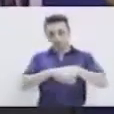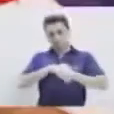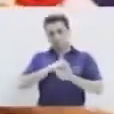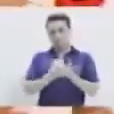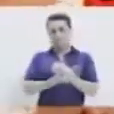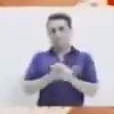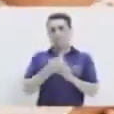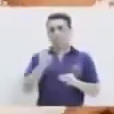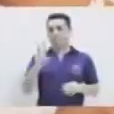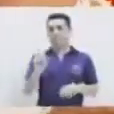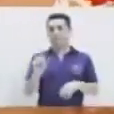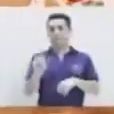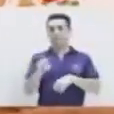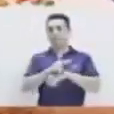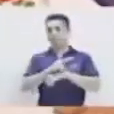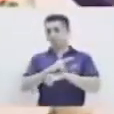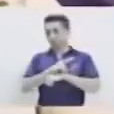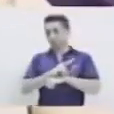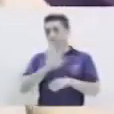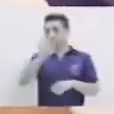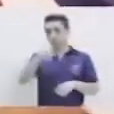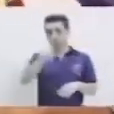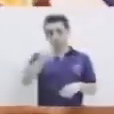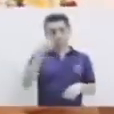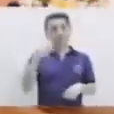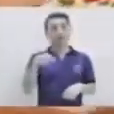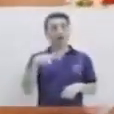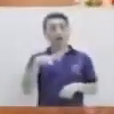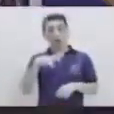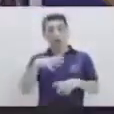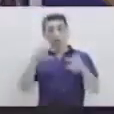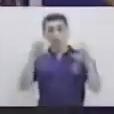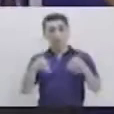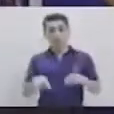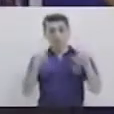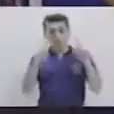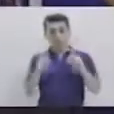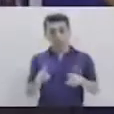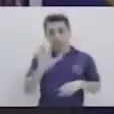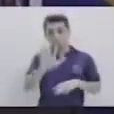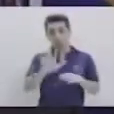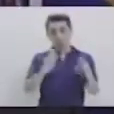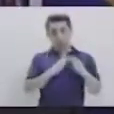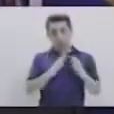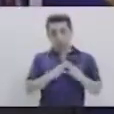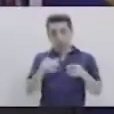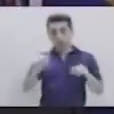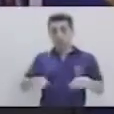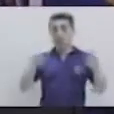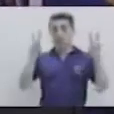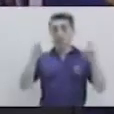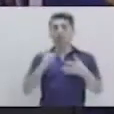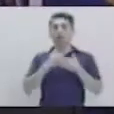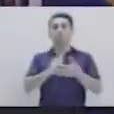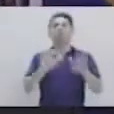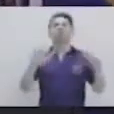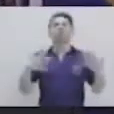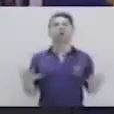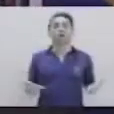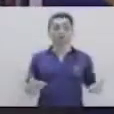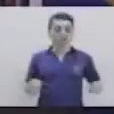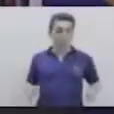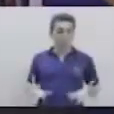segundos. Te recuerdo que si hay una persona con discapacidad en tu casa, este tema le ayudará a